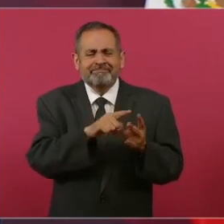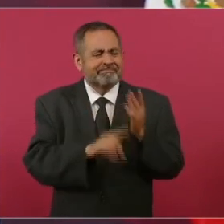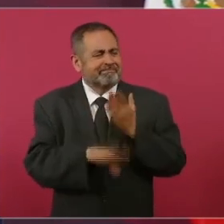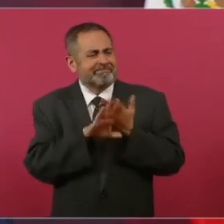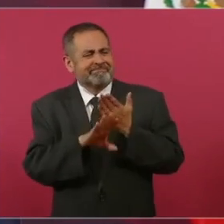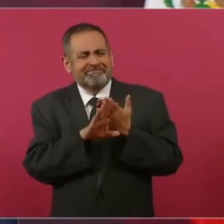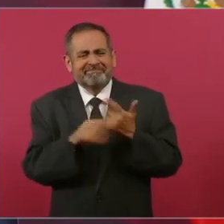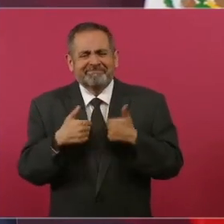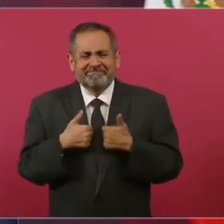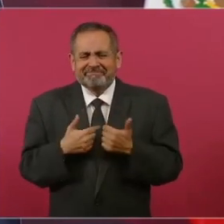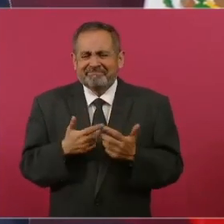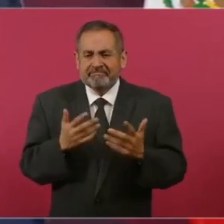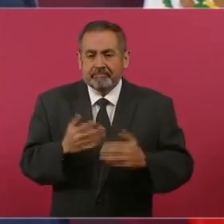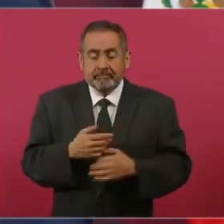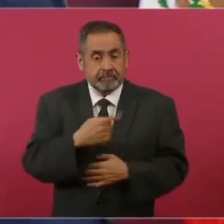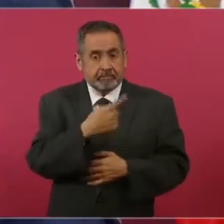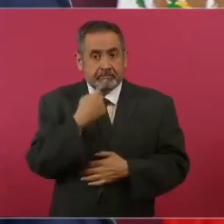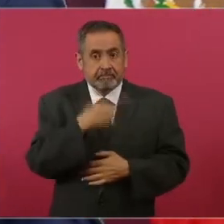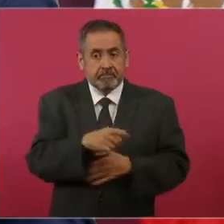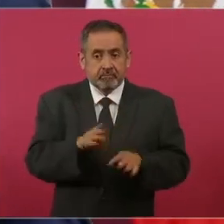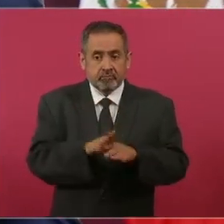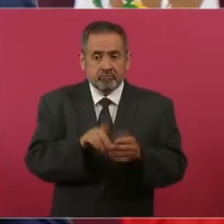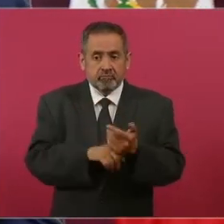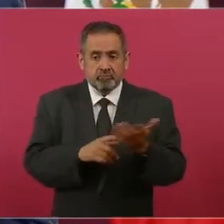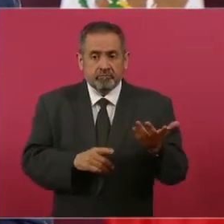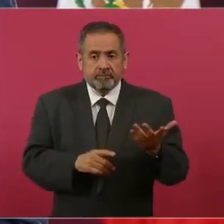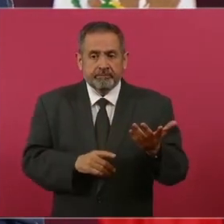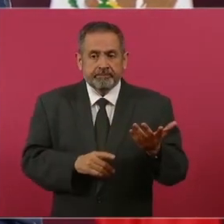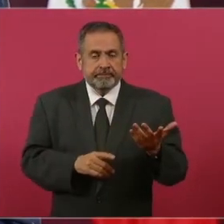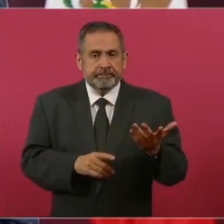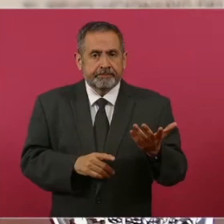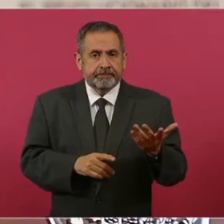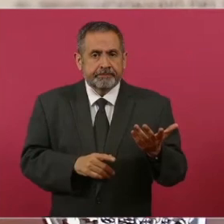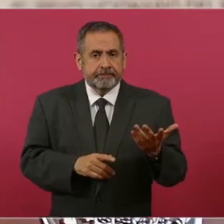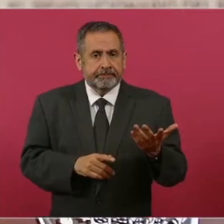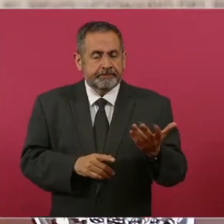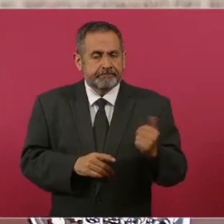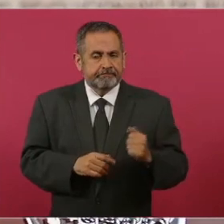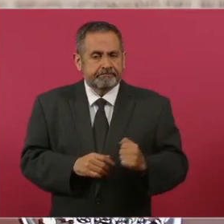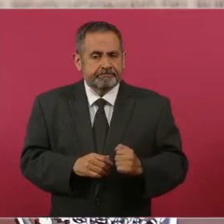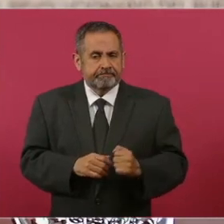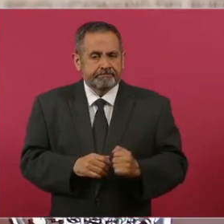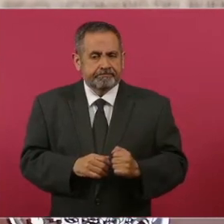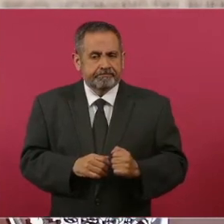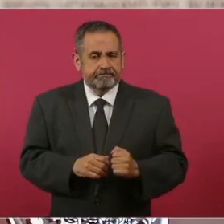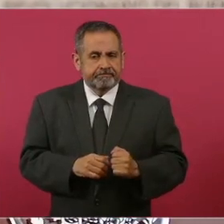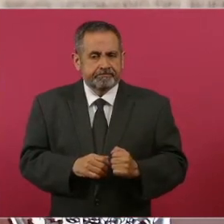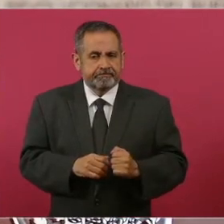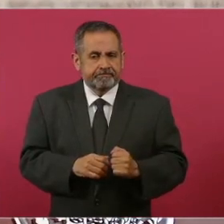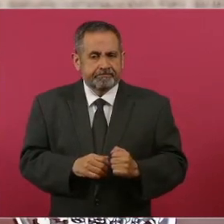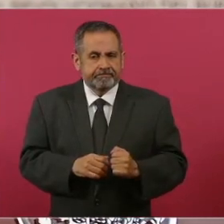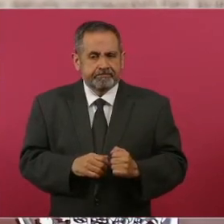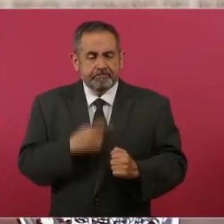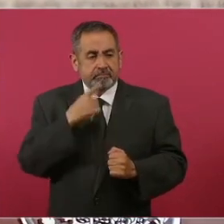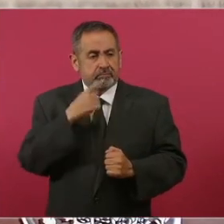Y me acusaron de no respetar un amparo.